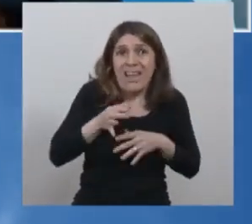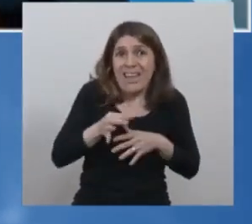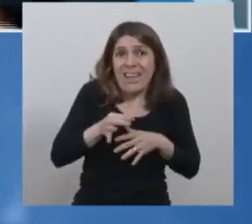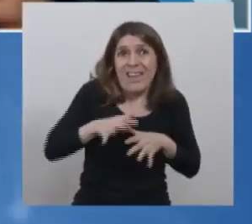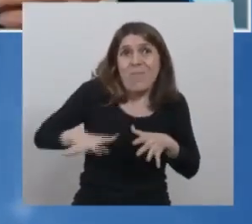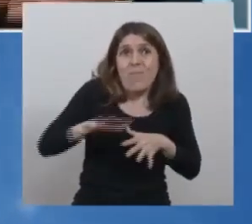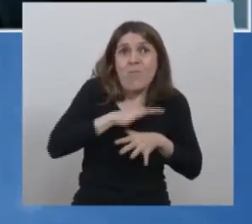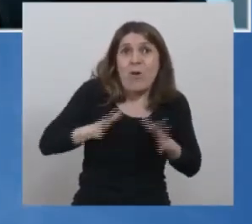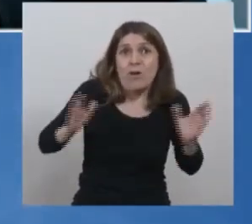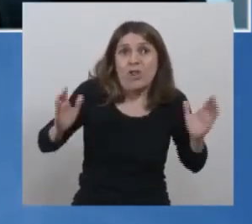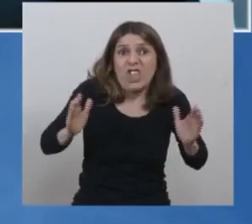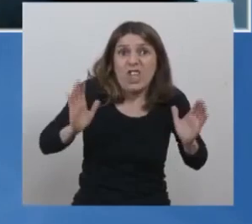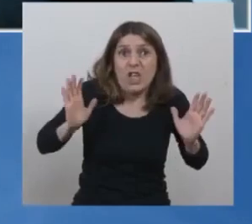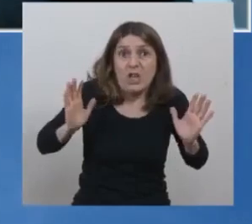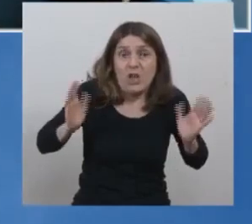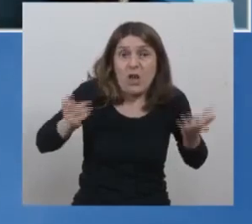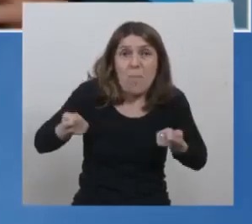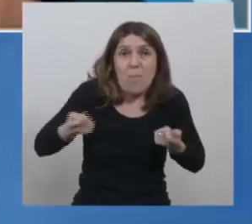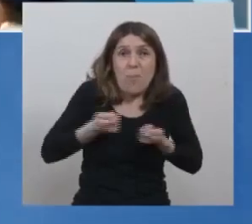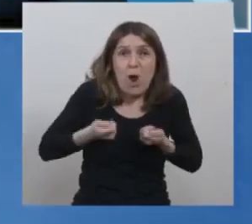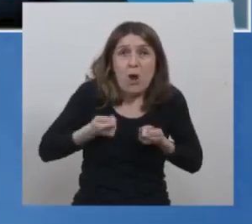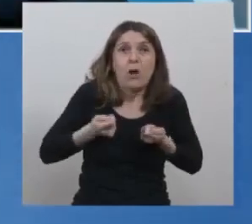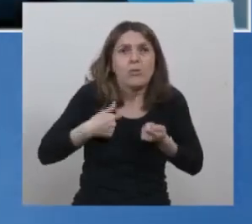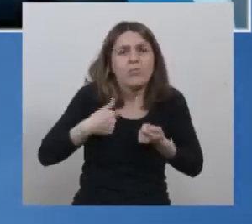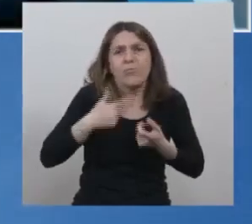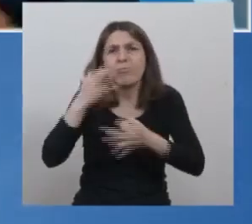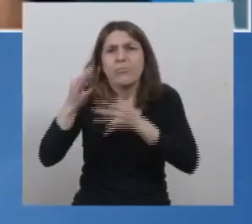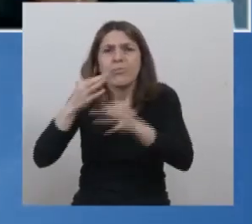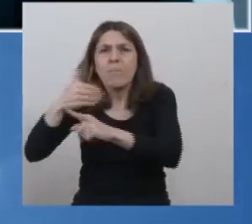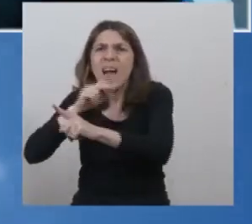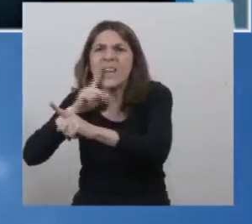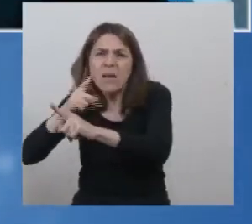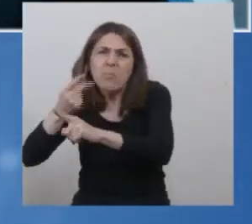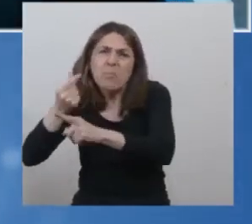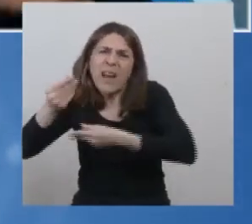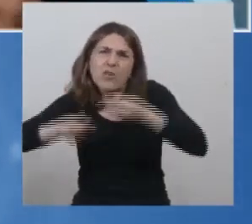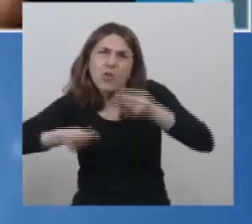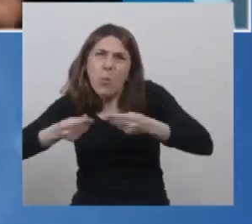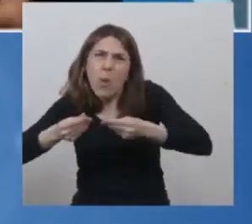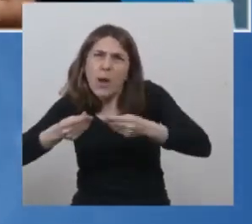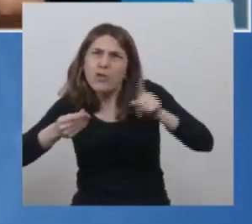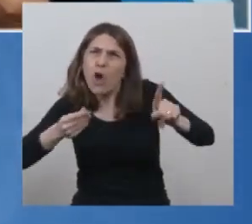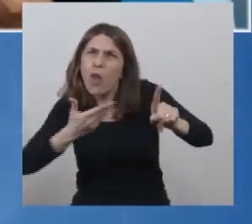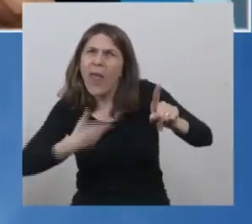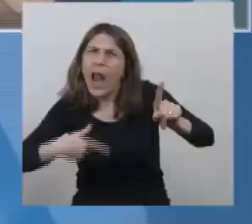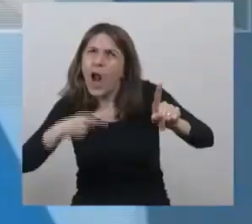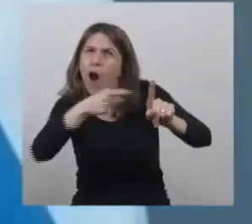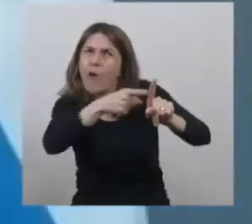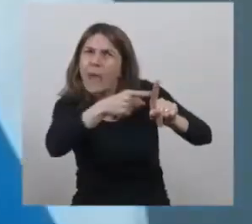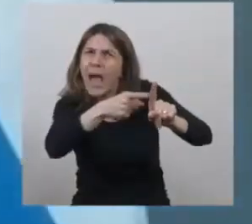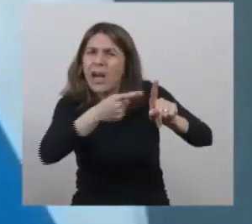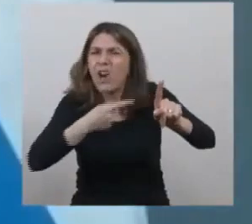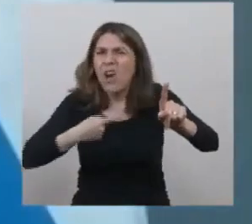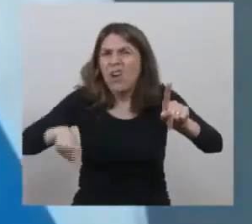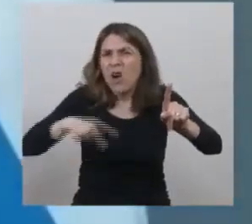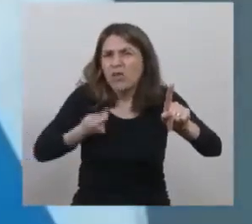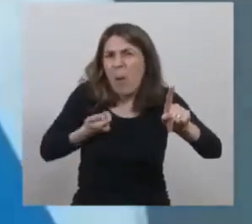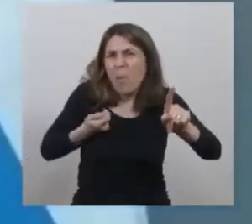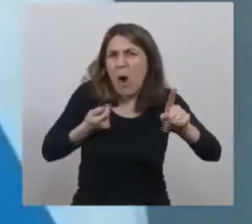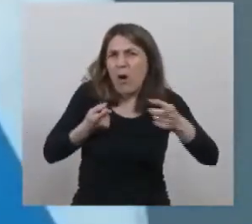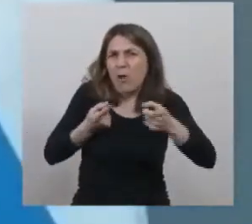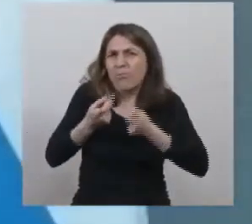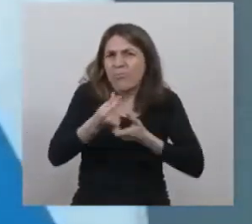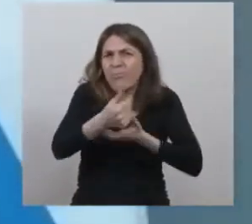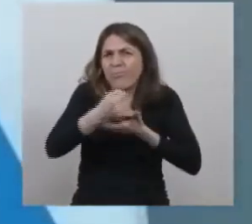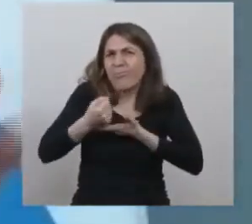y conversaba con Martín, decía, a mejor el presupuesto a nivel nacional, lo nuestro es insignificante, pero